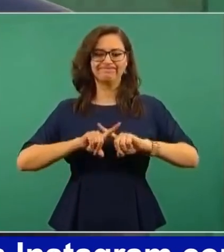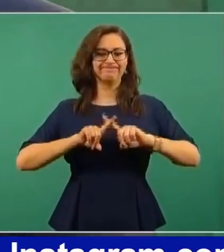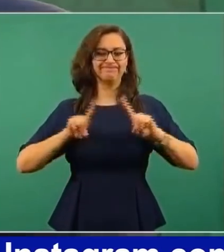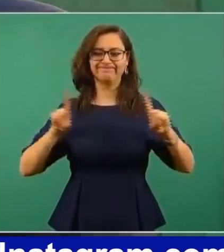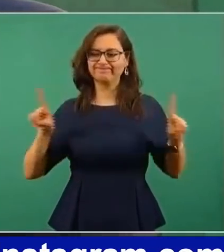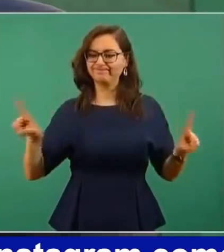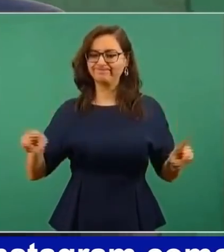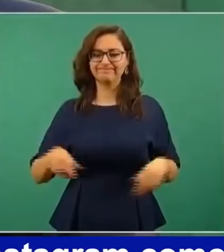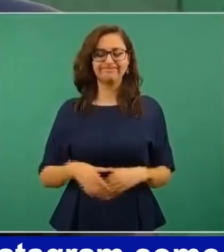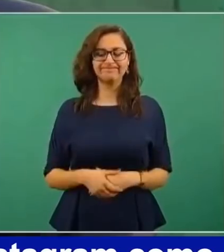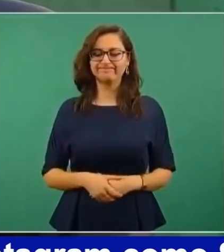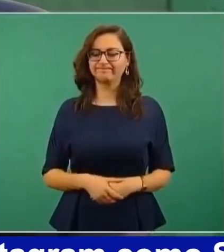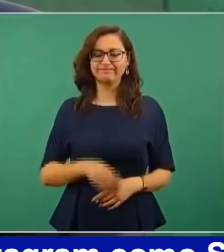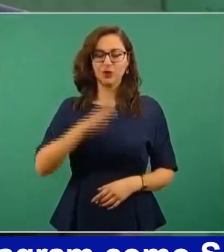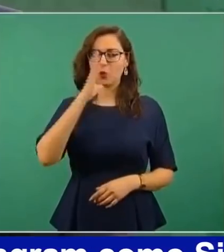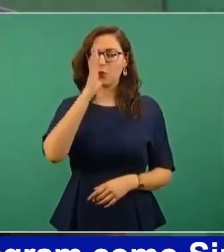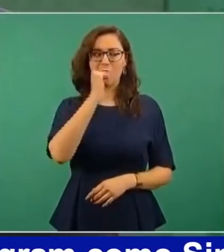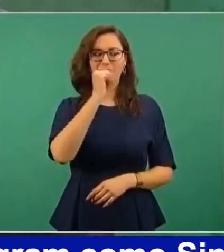eso contestó Pani